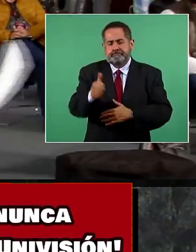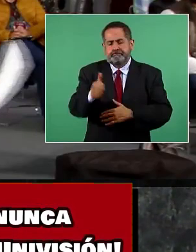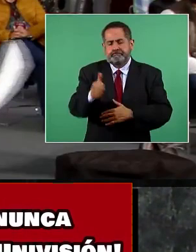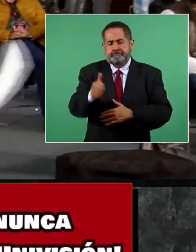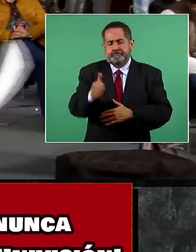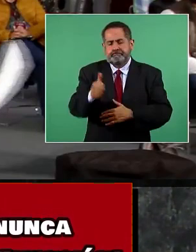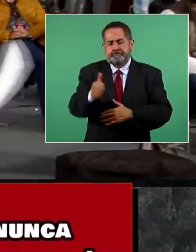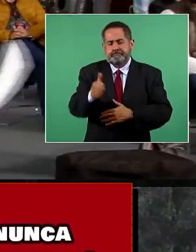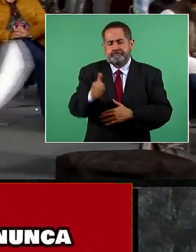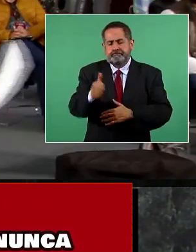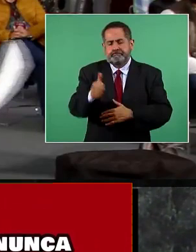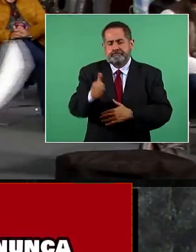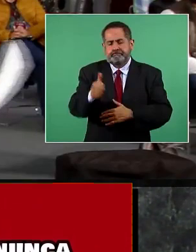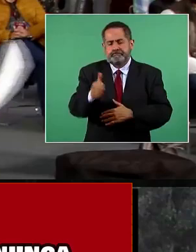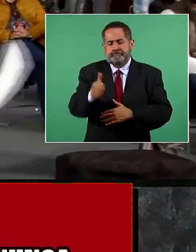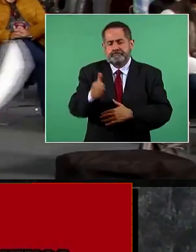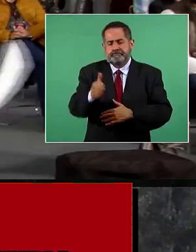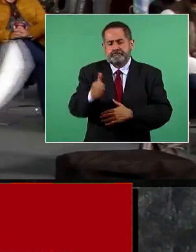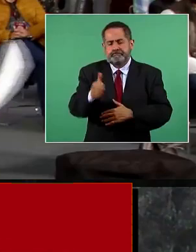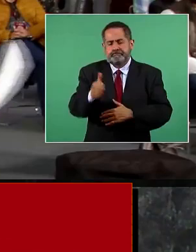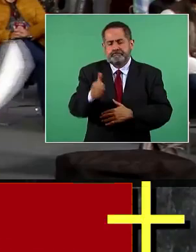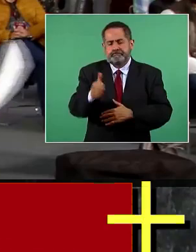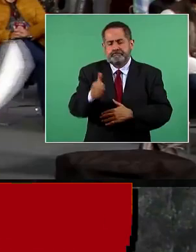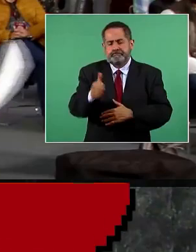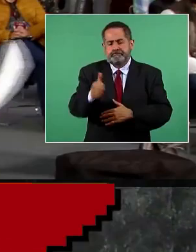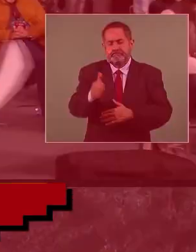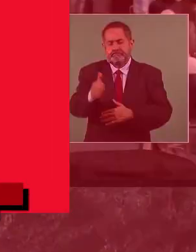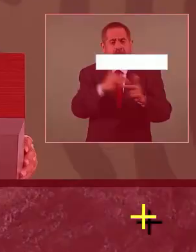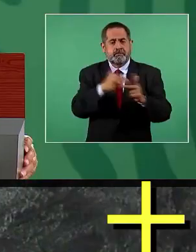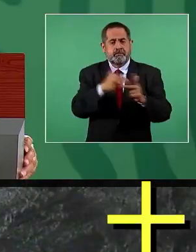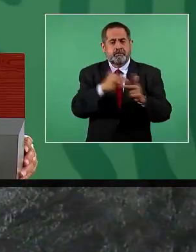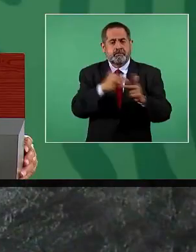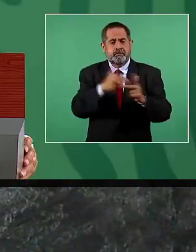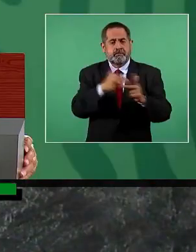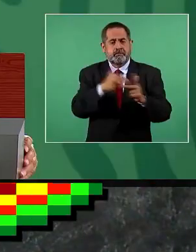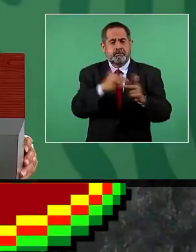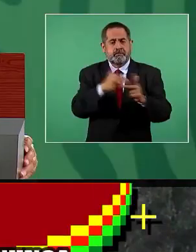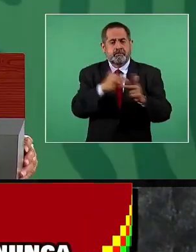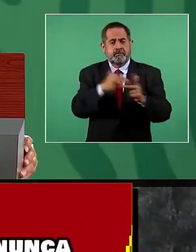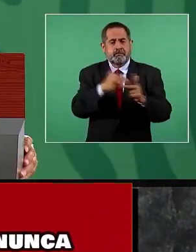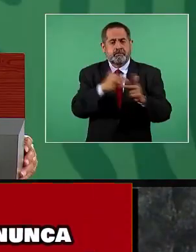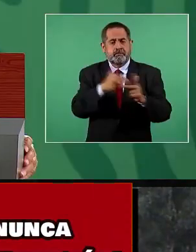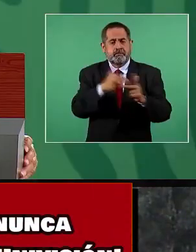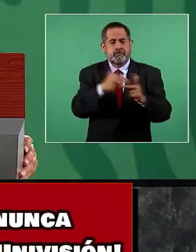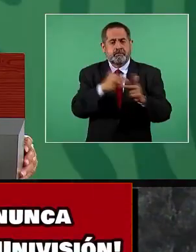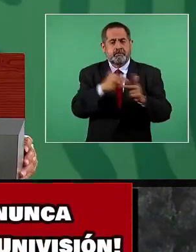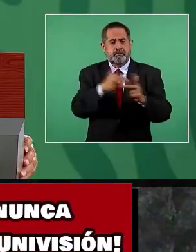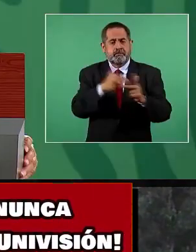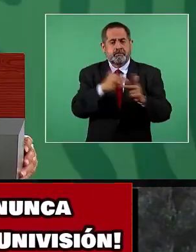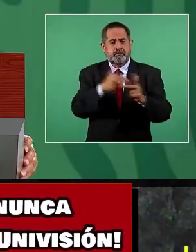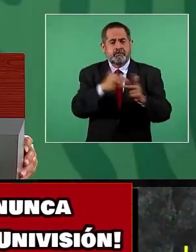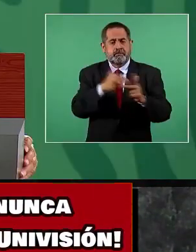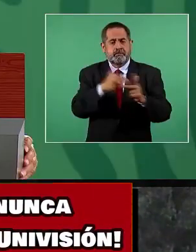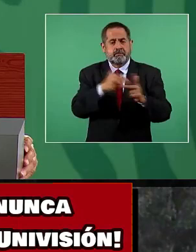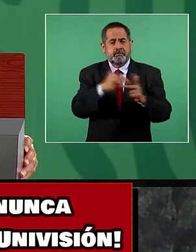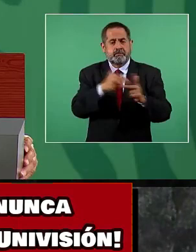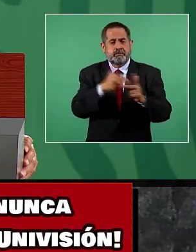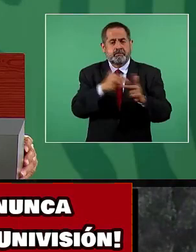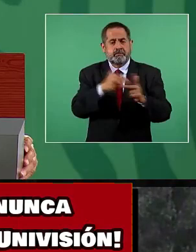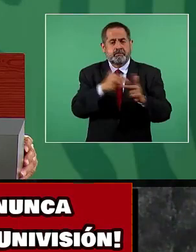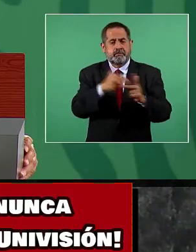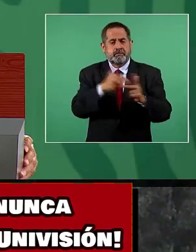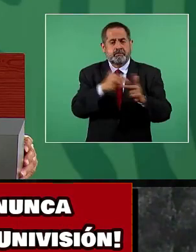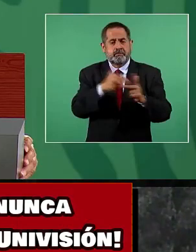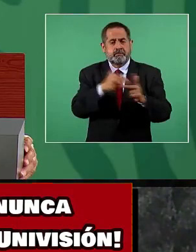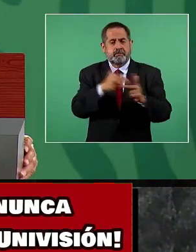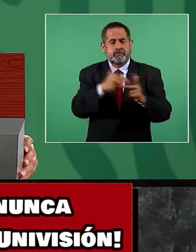Segunda, ¿qué va a hacer el gobierno de Estados Unidos para frenar el consumo de opioides como el fentanilo, consumo sin el